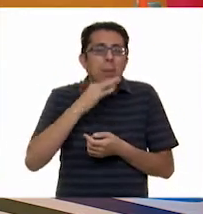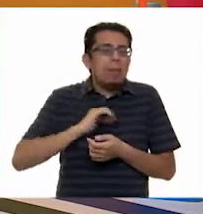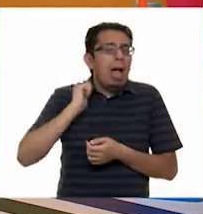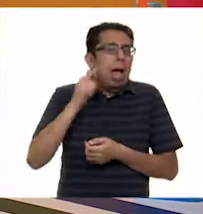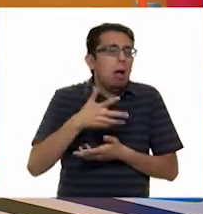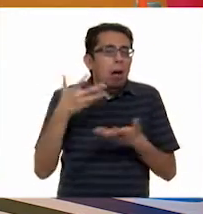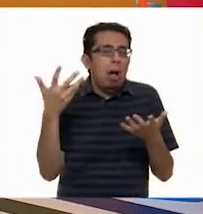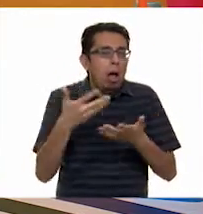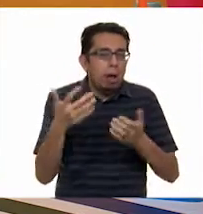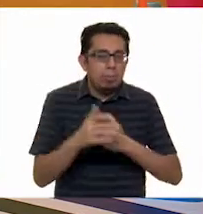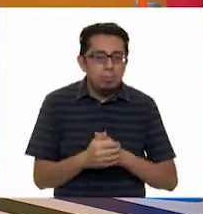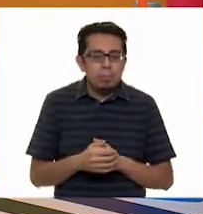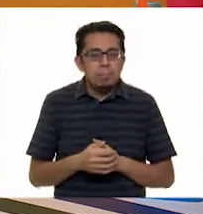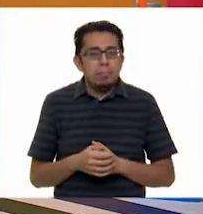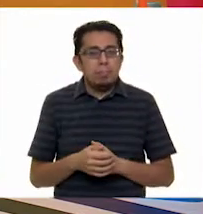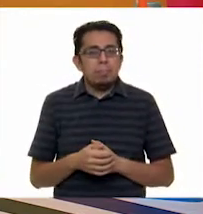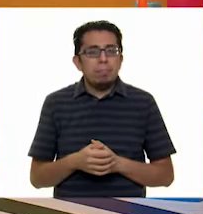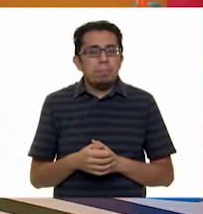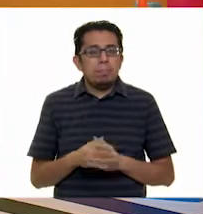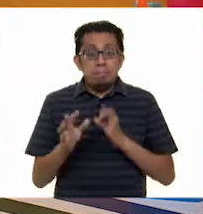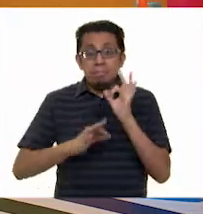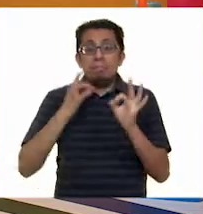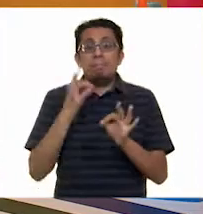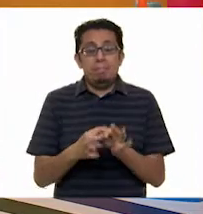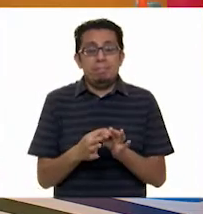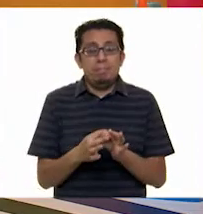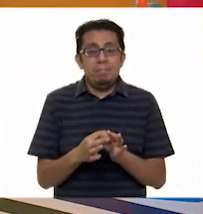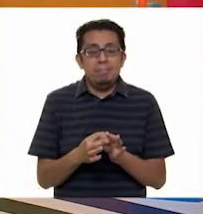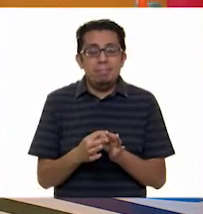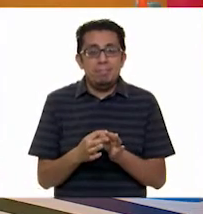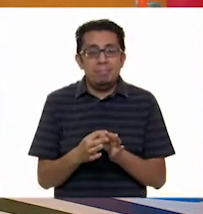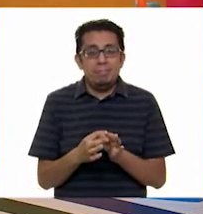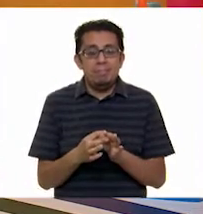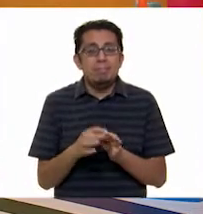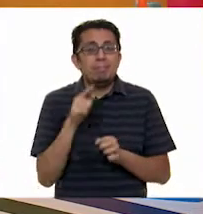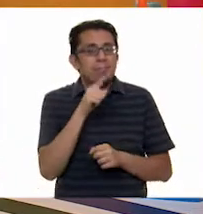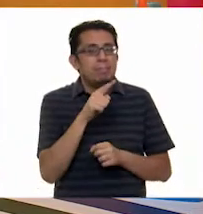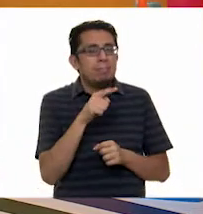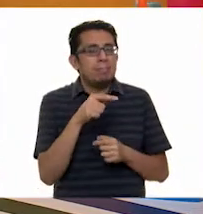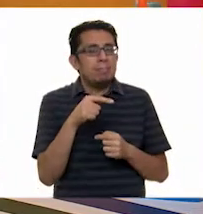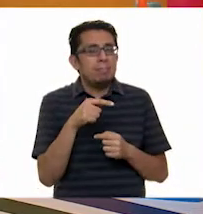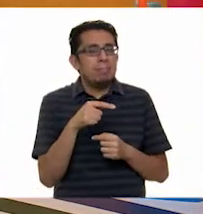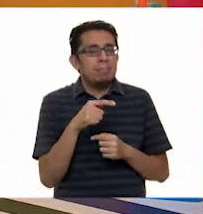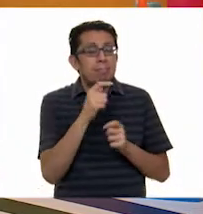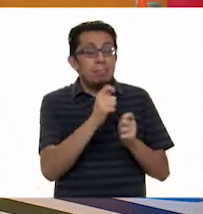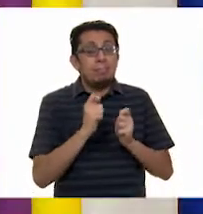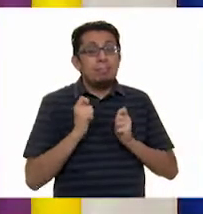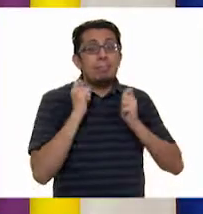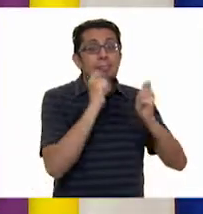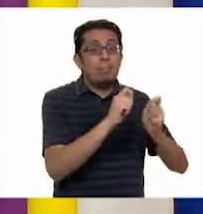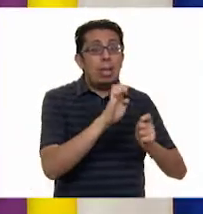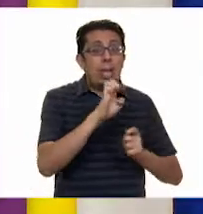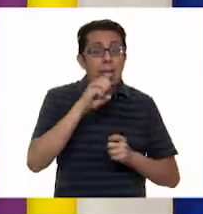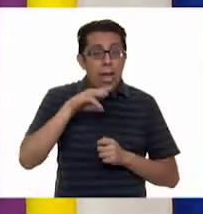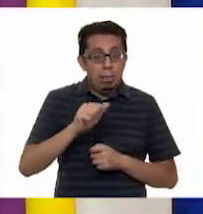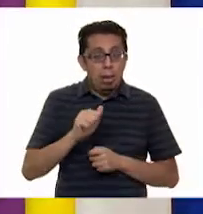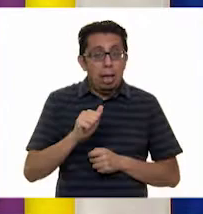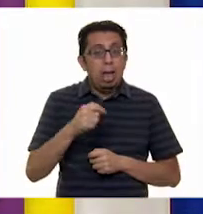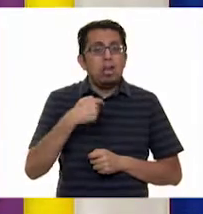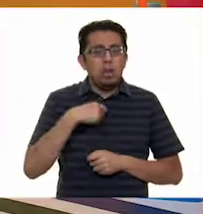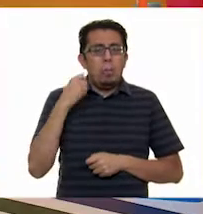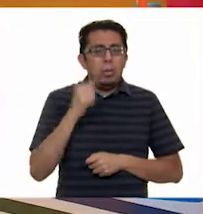lo que van a actuar los personajes. ¿Listos? ¿Qué te parece si tú eres Emma? Sí. Y yo hago del